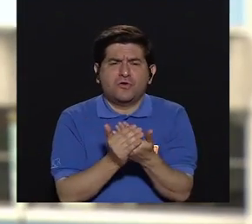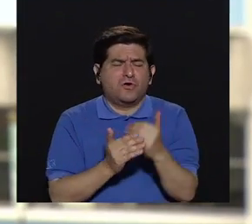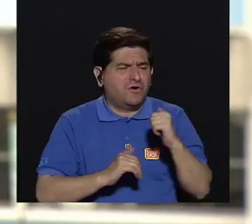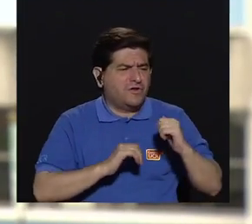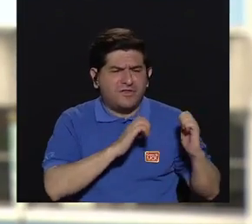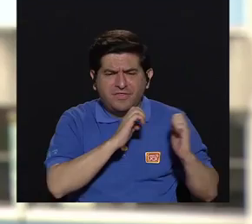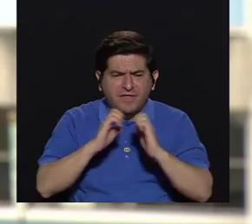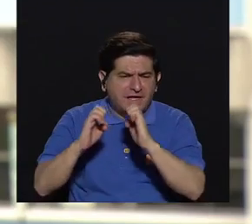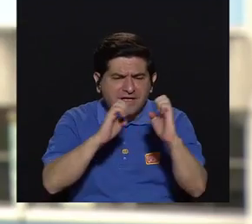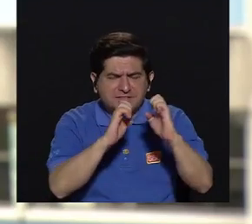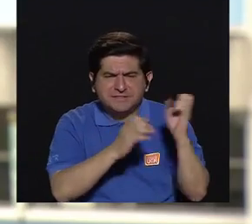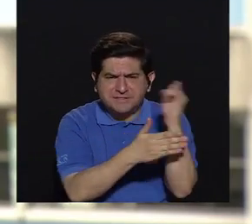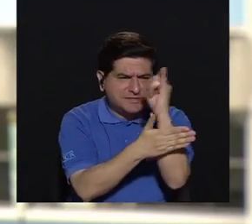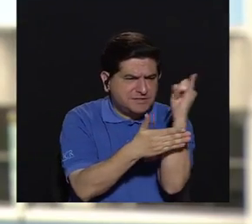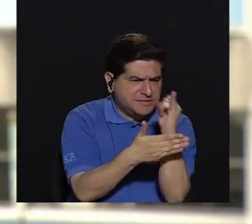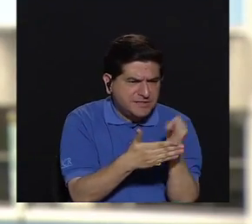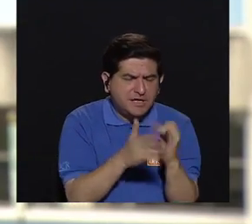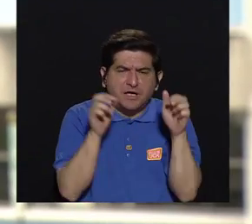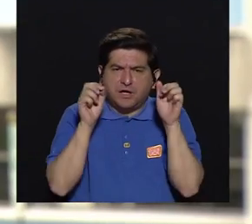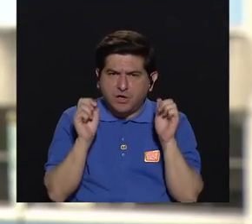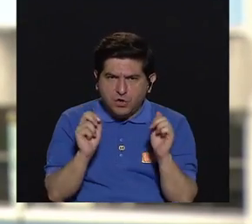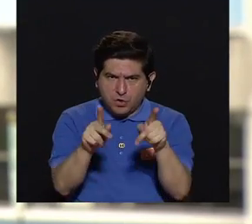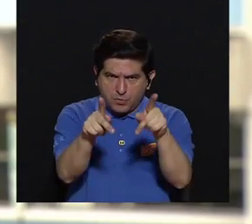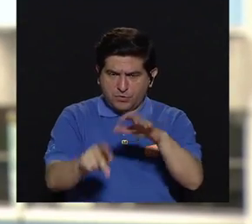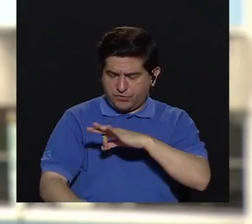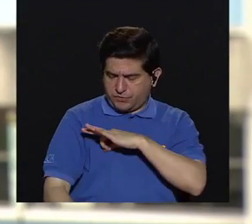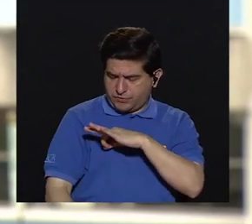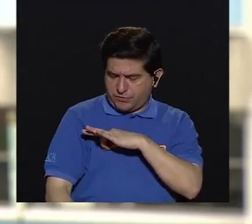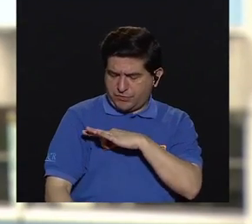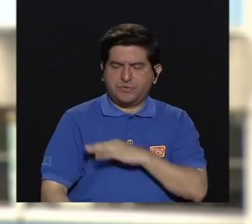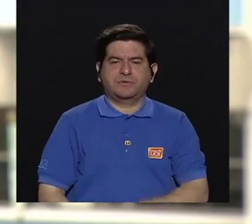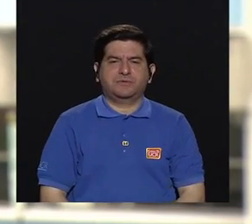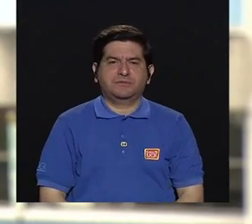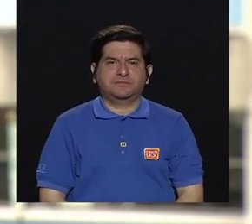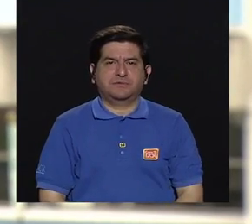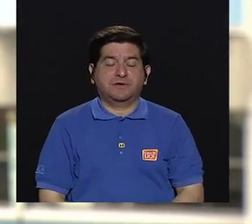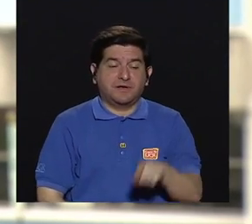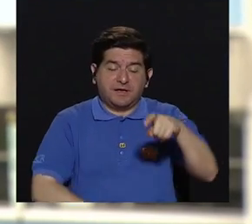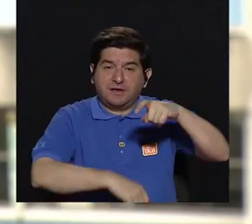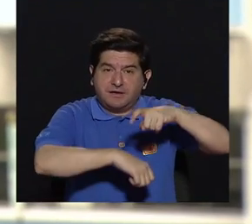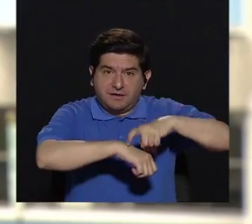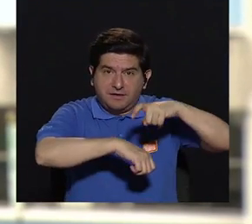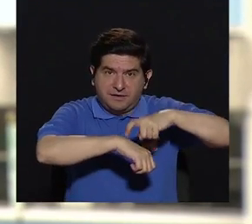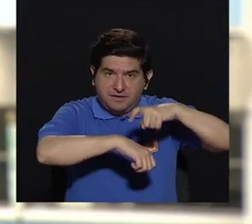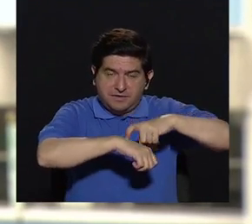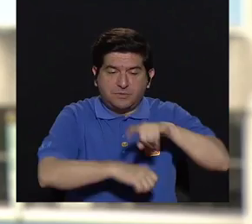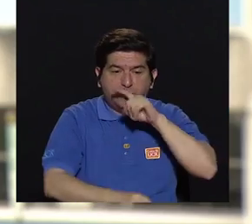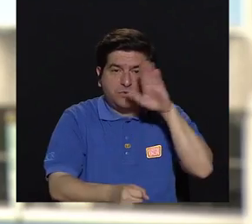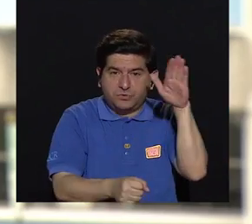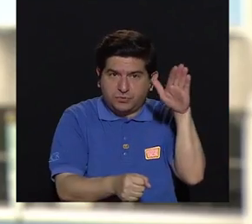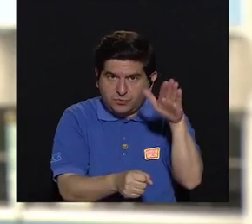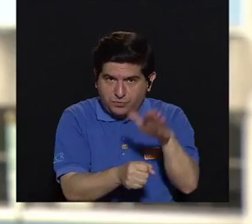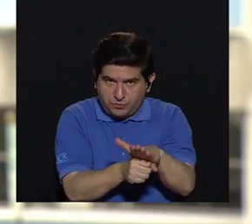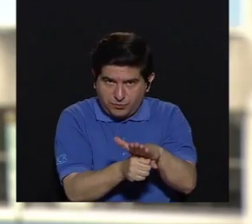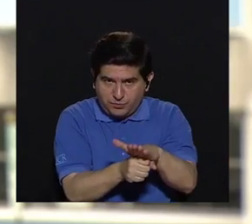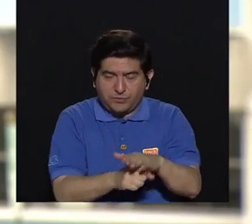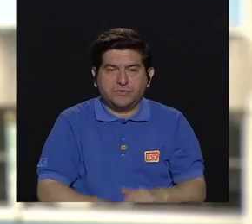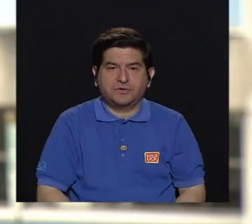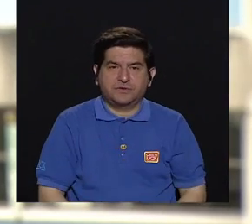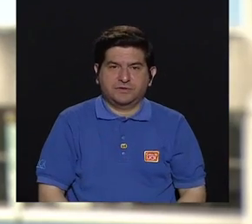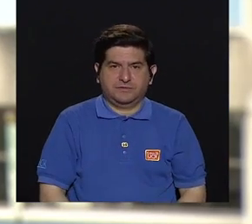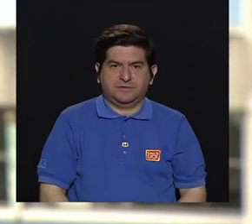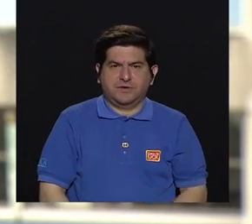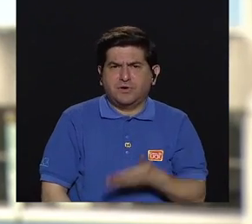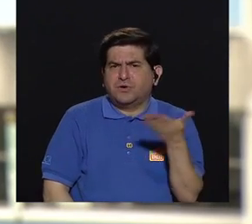estrategias de diseño que brinden ese bienestar para poder cumplir con